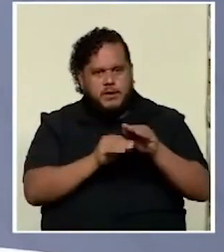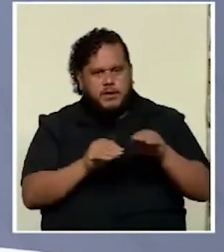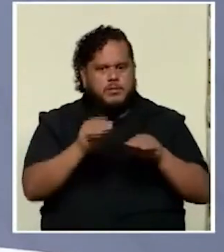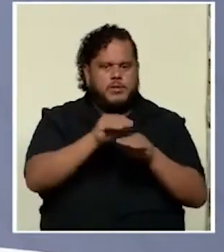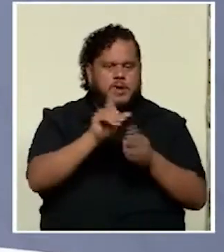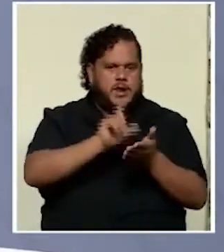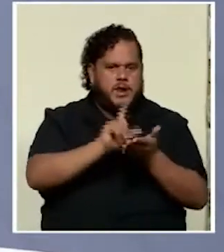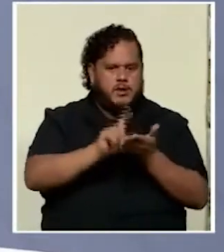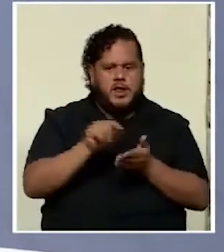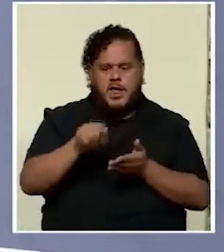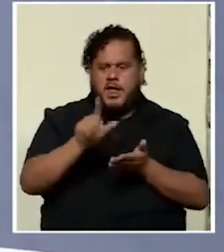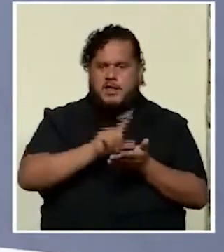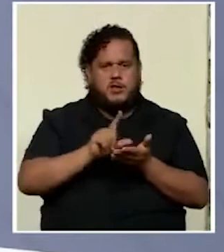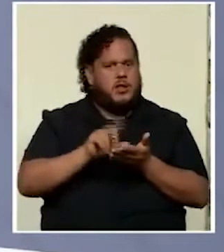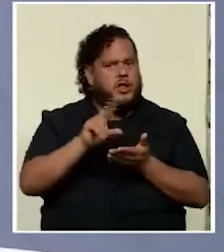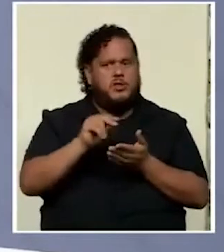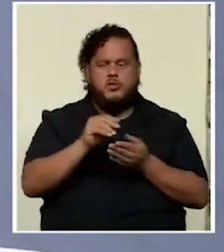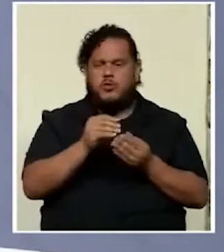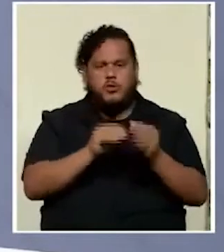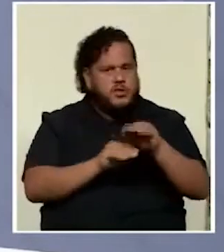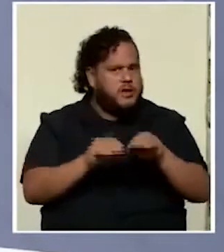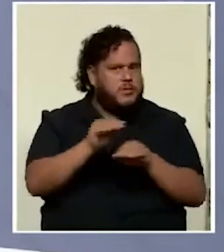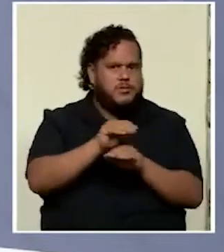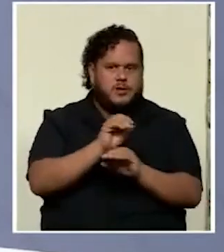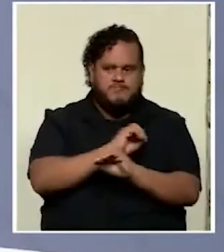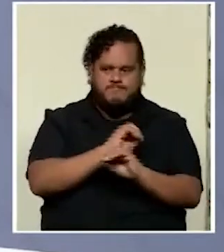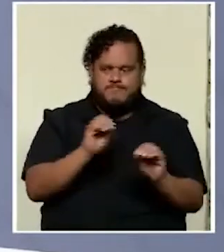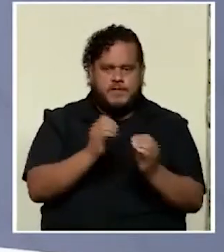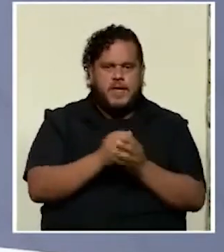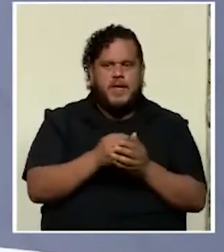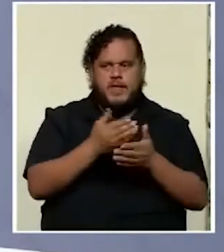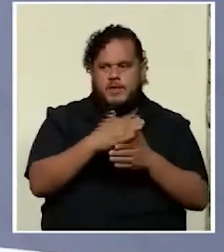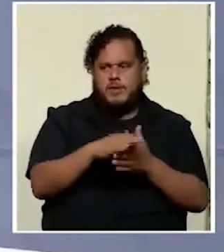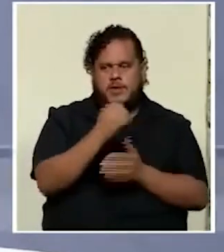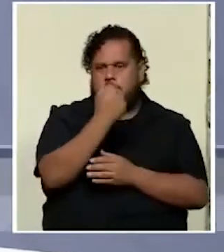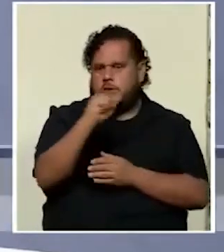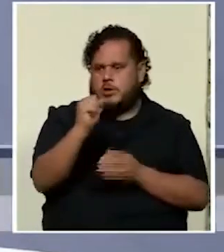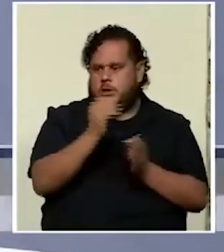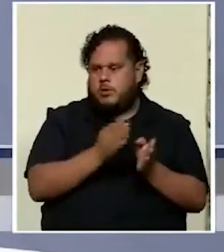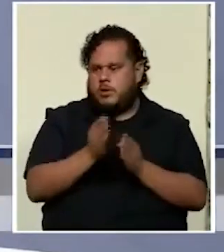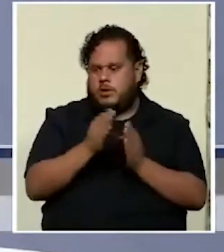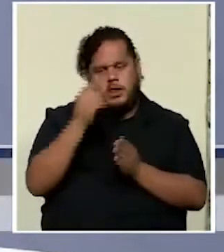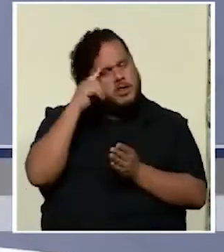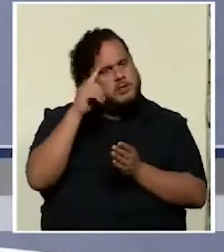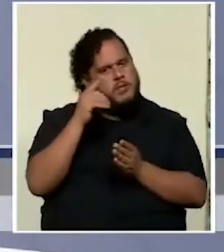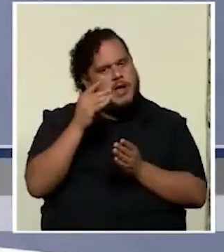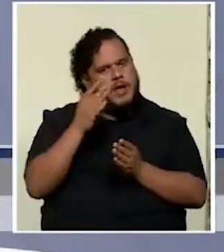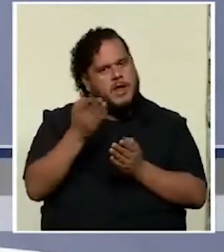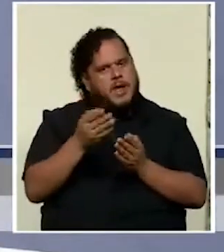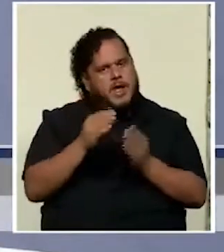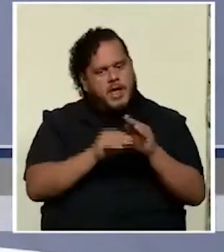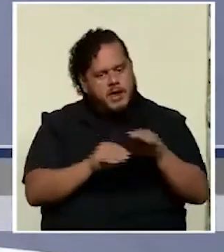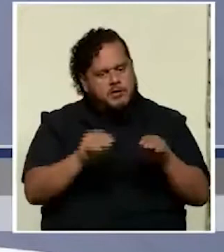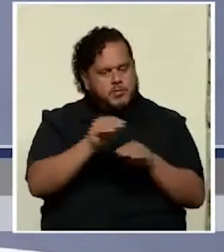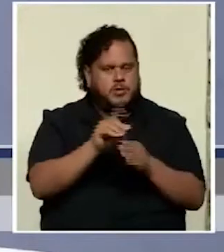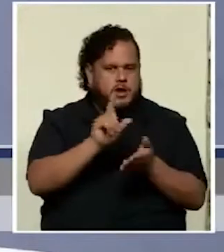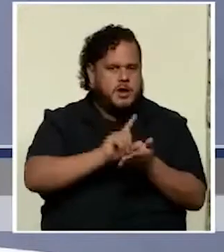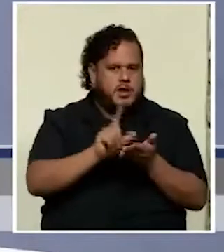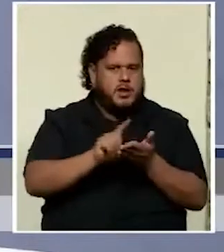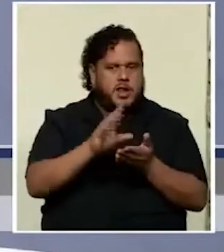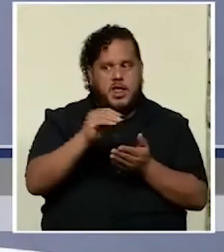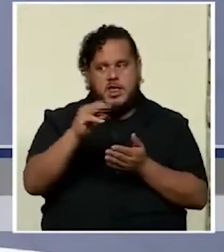repusieron verdad ni por parte digamos de los sindicatos organizados para reponer lecciones ni tampoco en el caso del